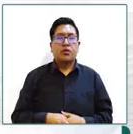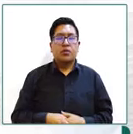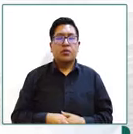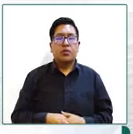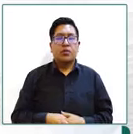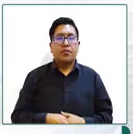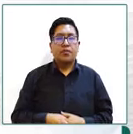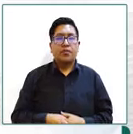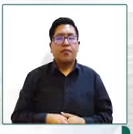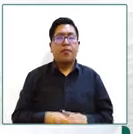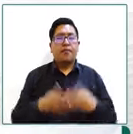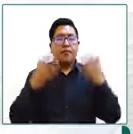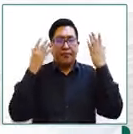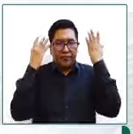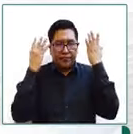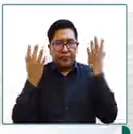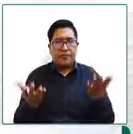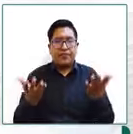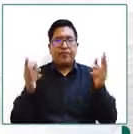hay varios